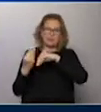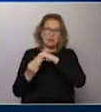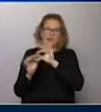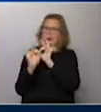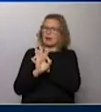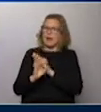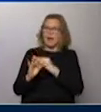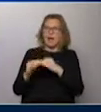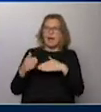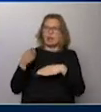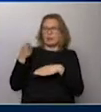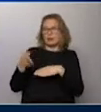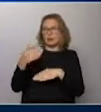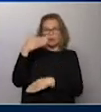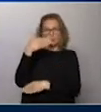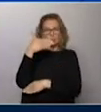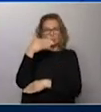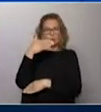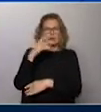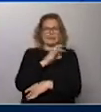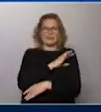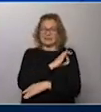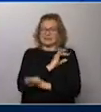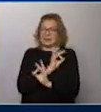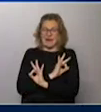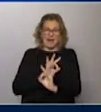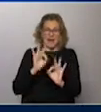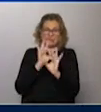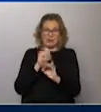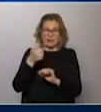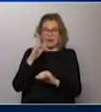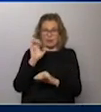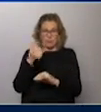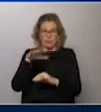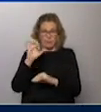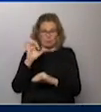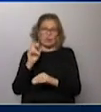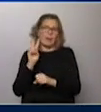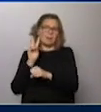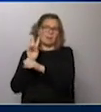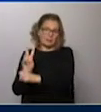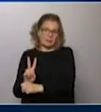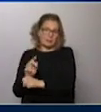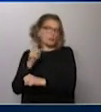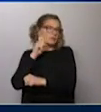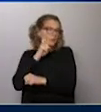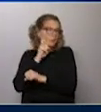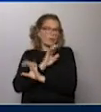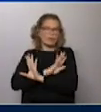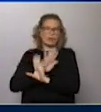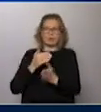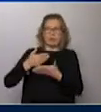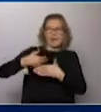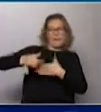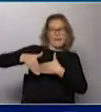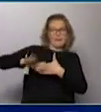con ningún allegado. Ninguno podrá ir al hotel donde están, por ejemplo, en Chile. Ninguno podrá ir a los aromos a visitar y a saludar a los jugadores. Tienen que estar totalmente aislados.